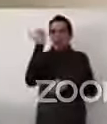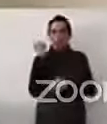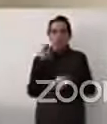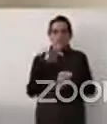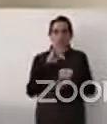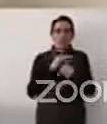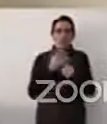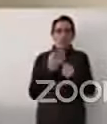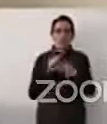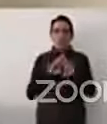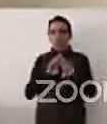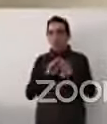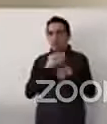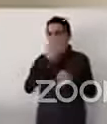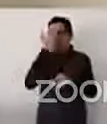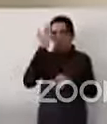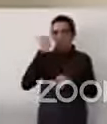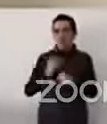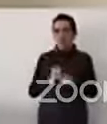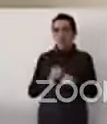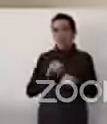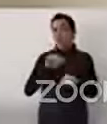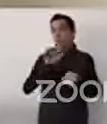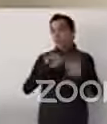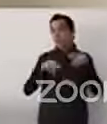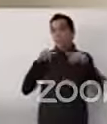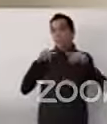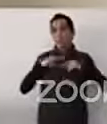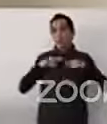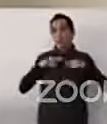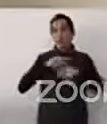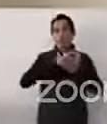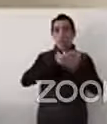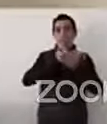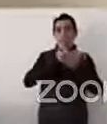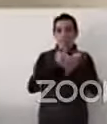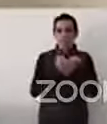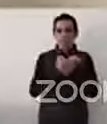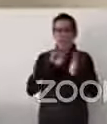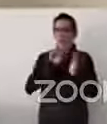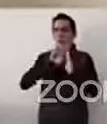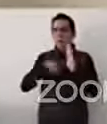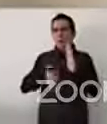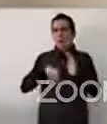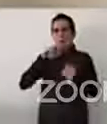en el caso mexicano pueden ir a la defensoría al